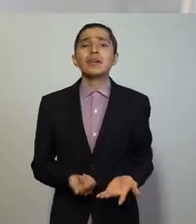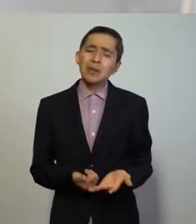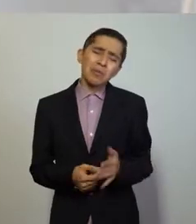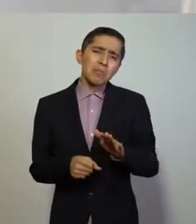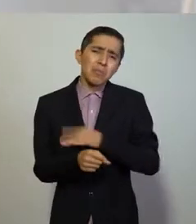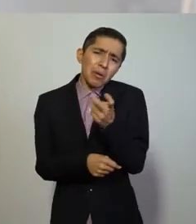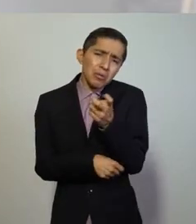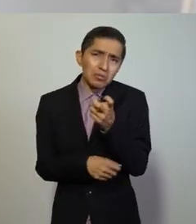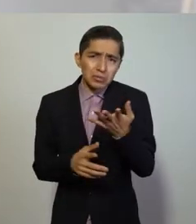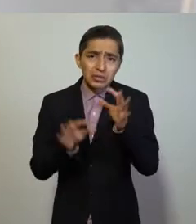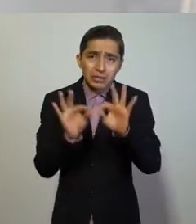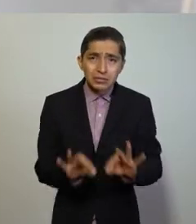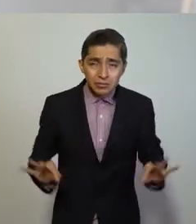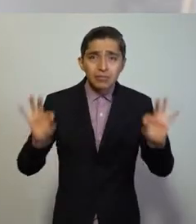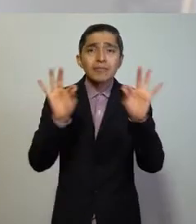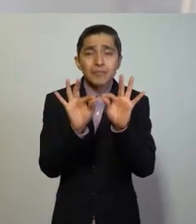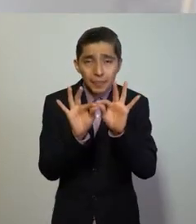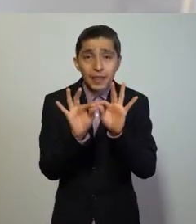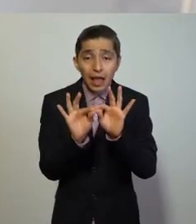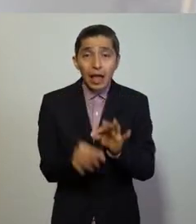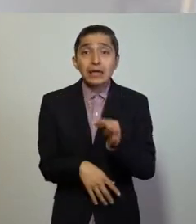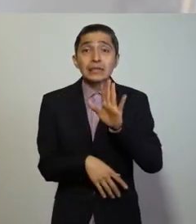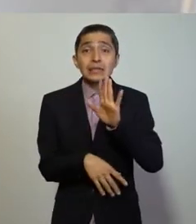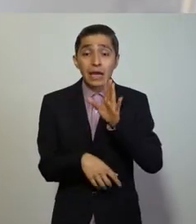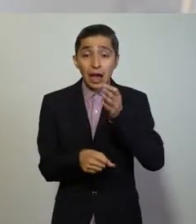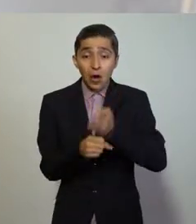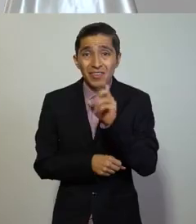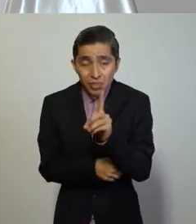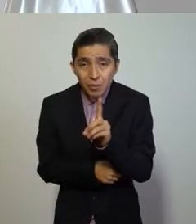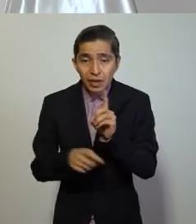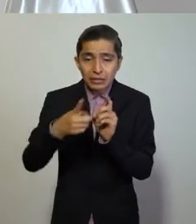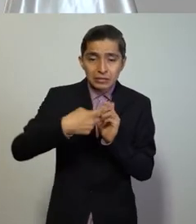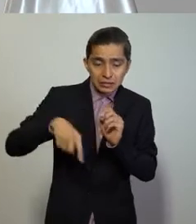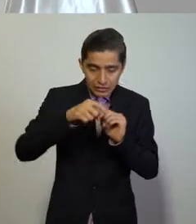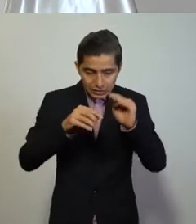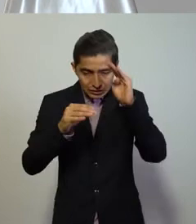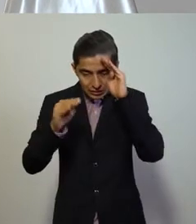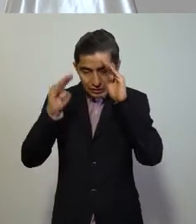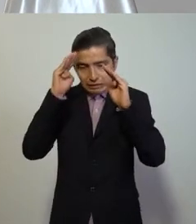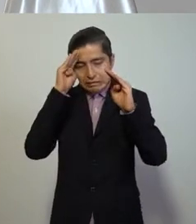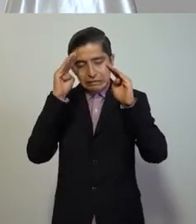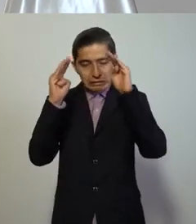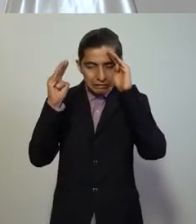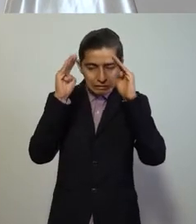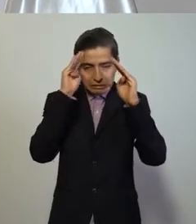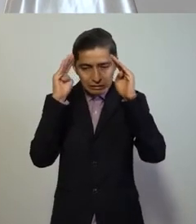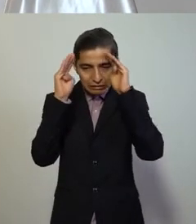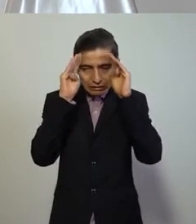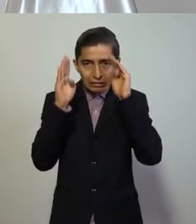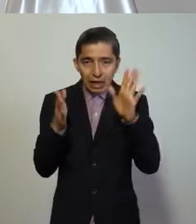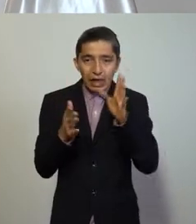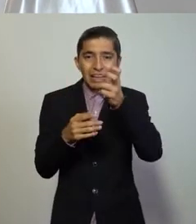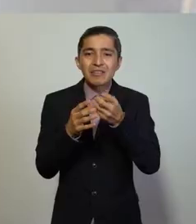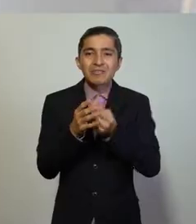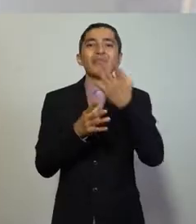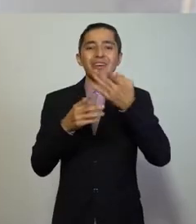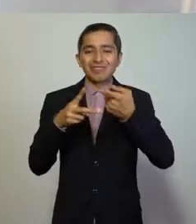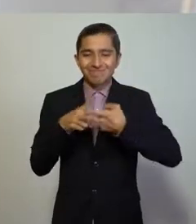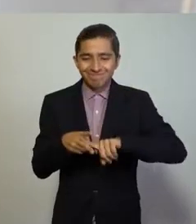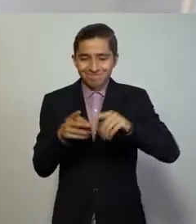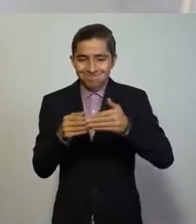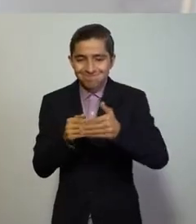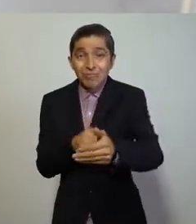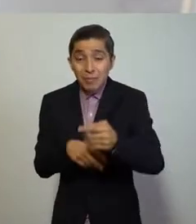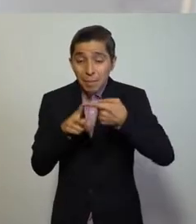Porque es importante que, desde este fin de semana, tomemos conciencia de que esta reapertura gradual, que